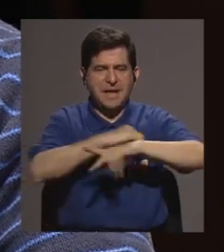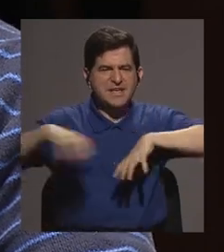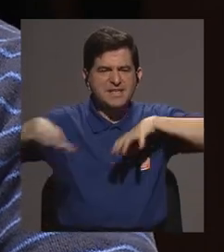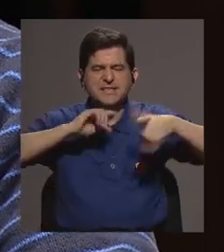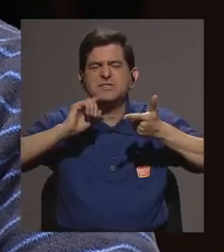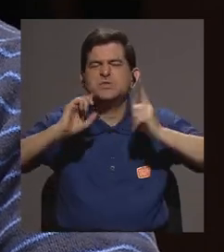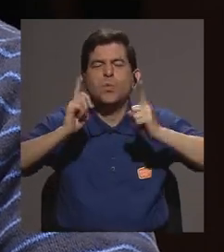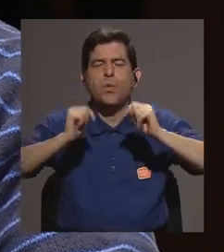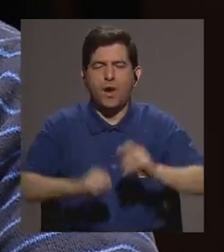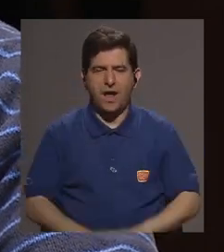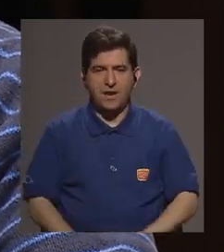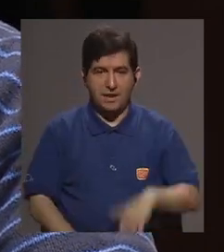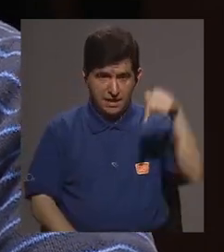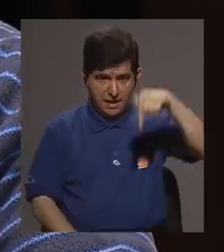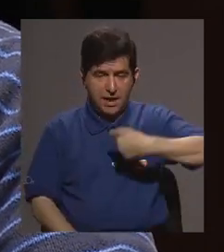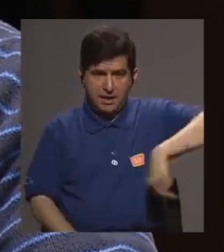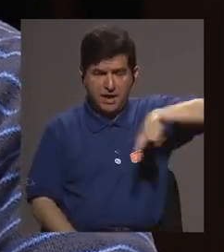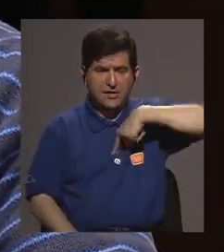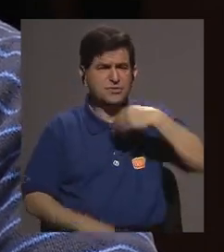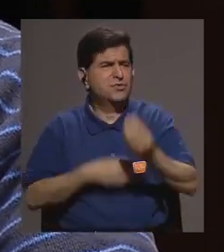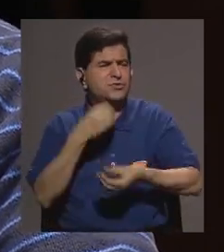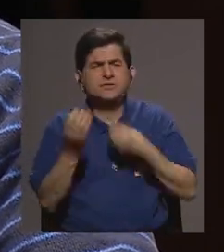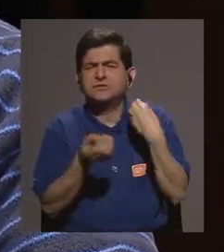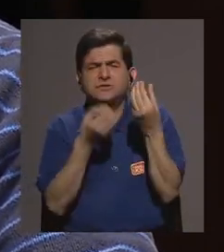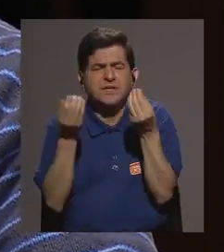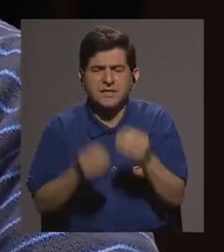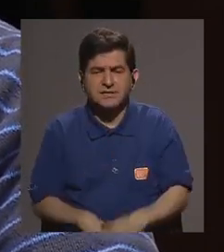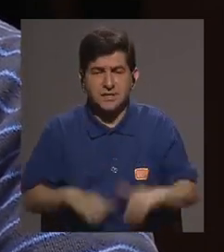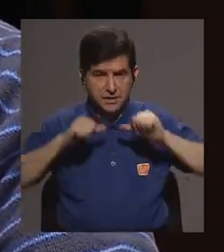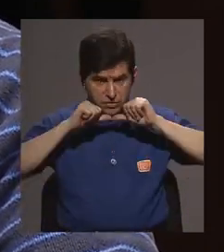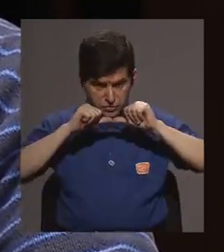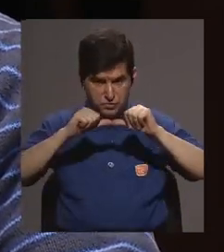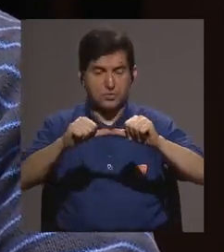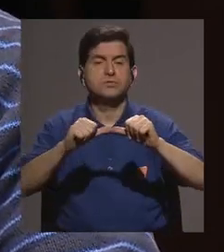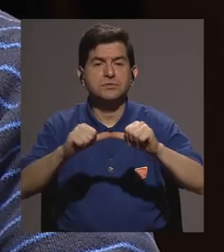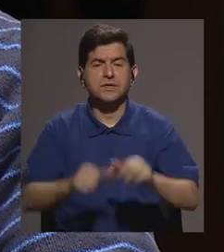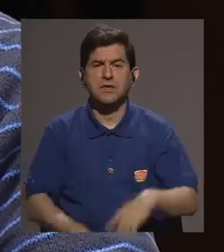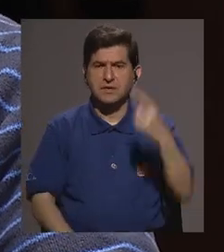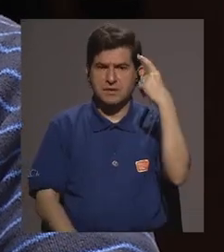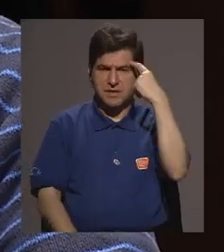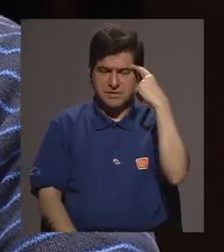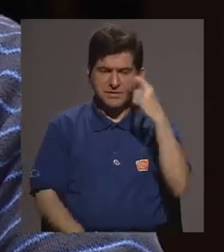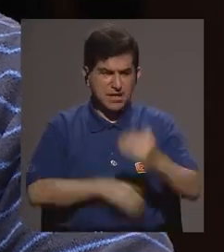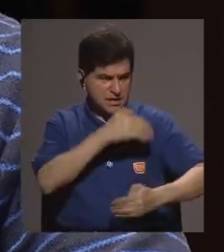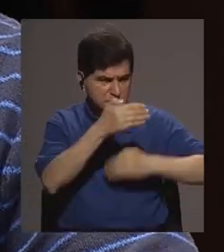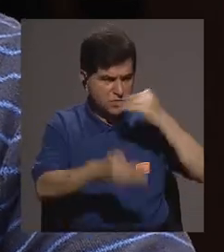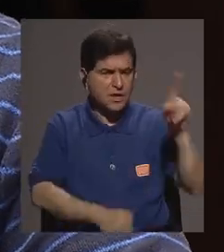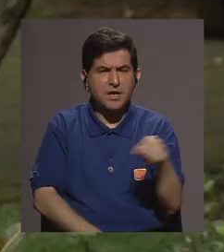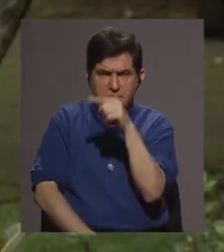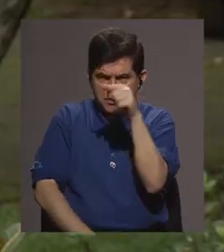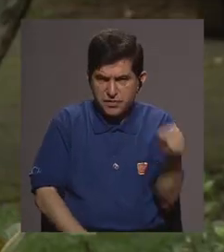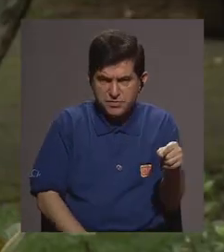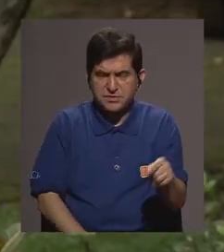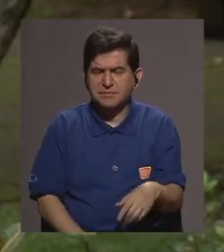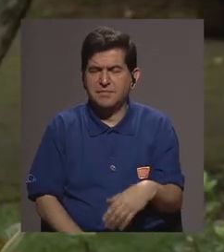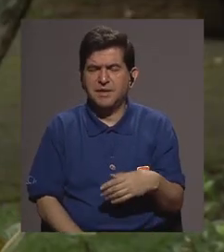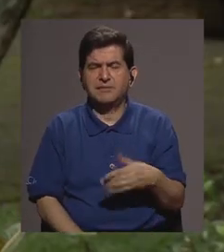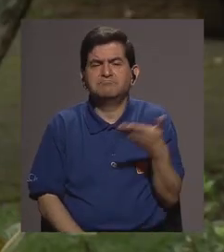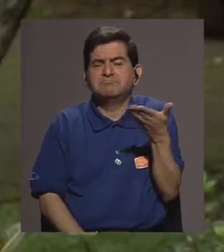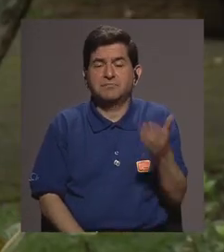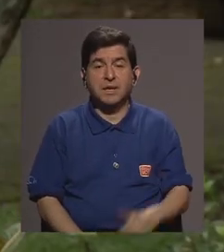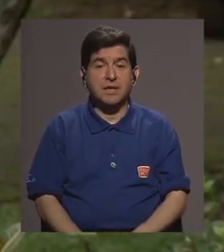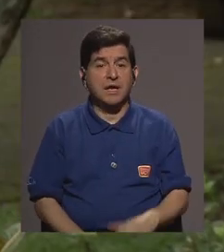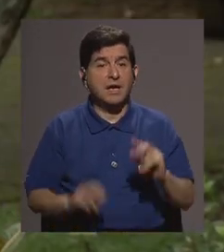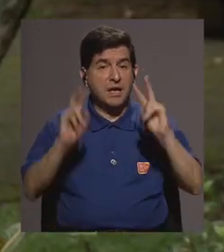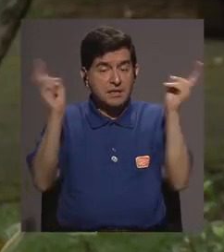que acciones como país estamos realizando para continuar con este proceso de erradicación bueno es un